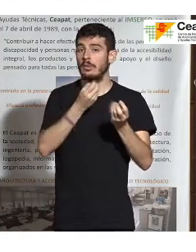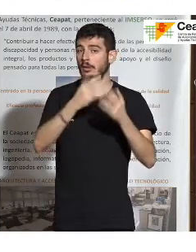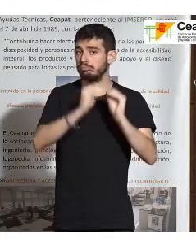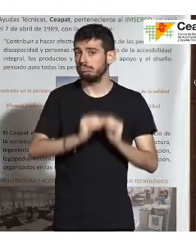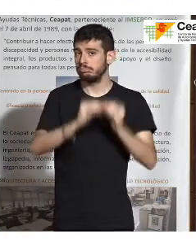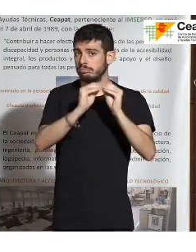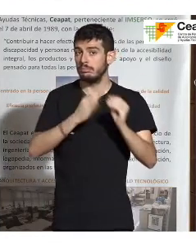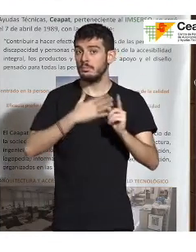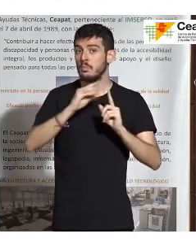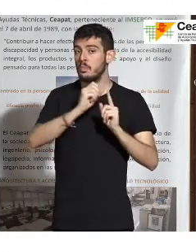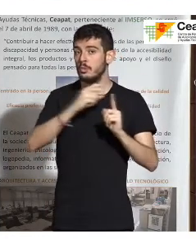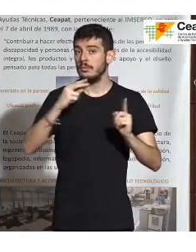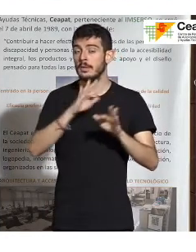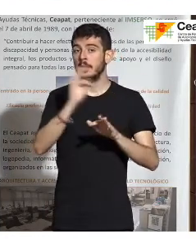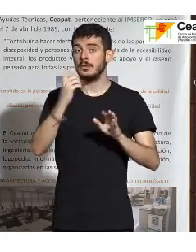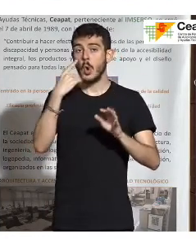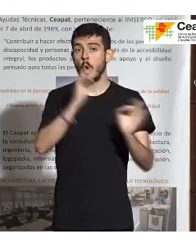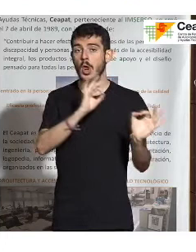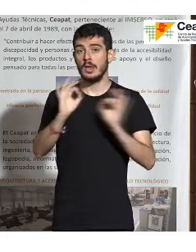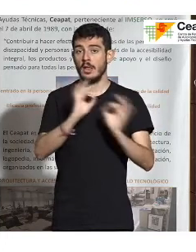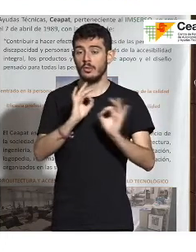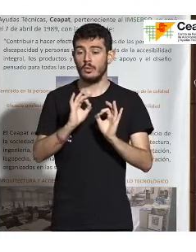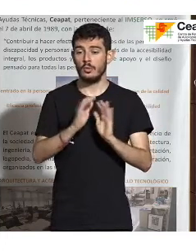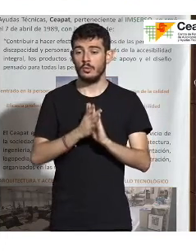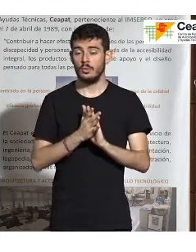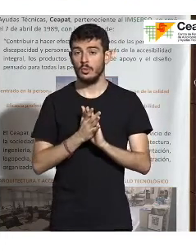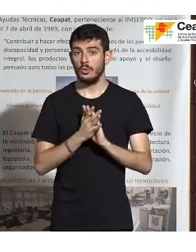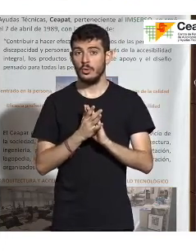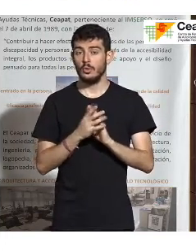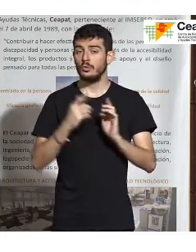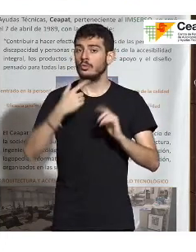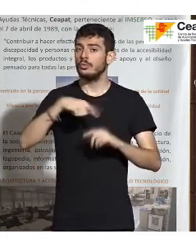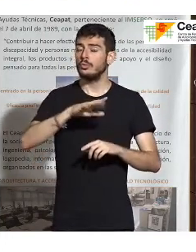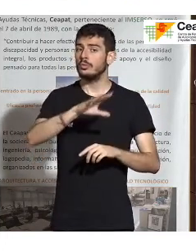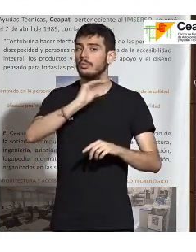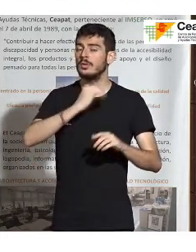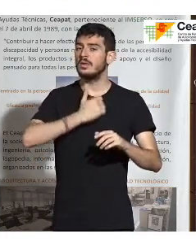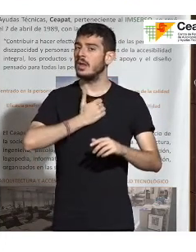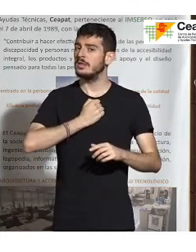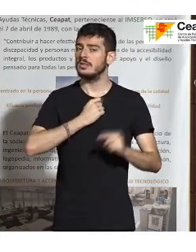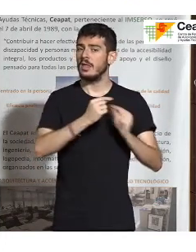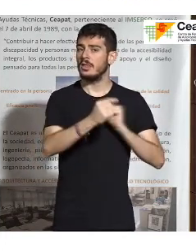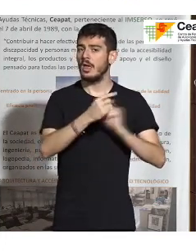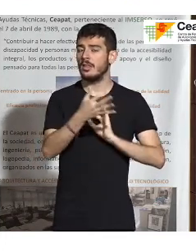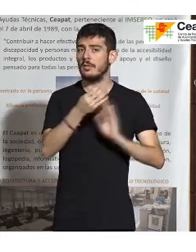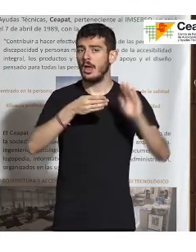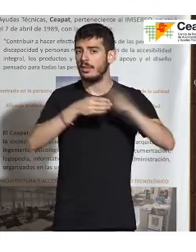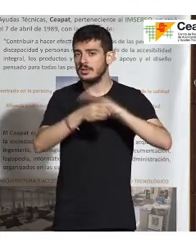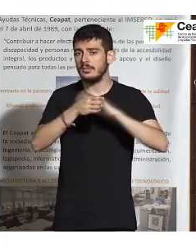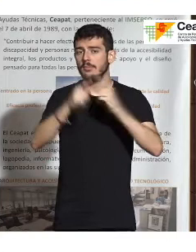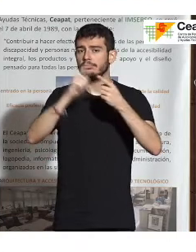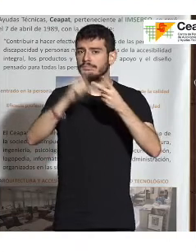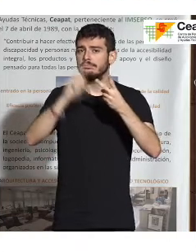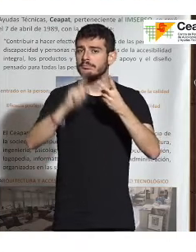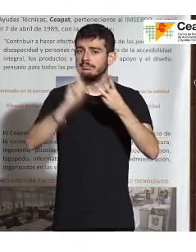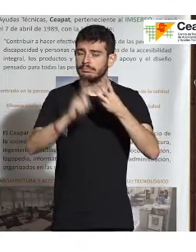punto de vista y de nuestra organización, entendemos que la teleexistencia tiene que ser accesible así, así, así, así,